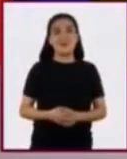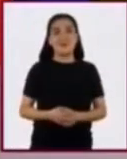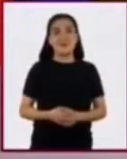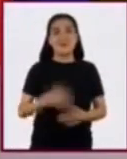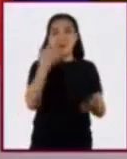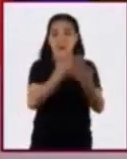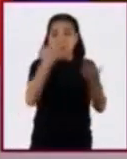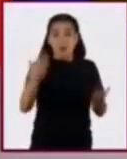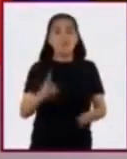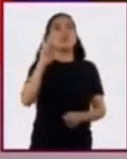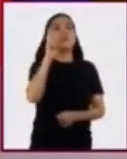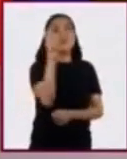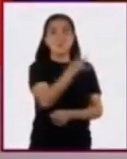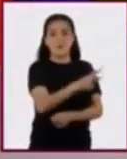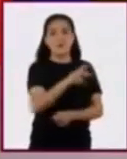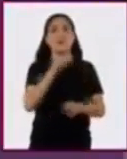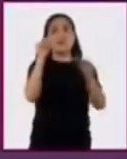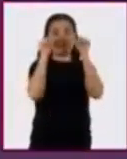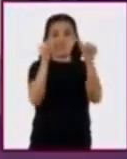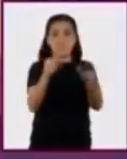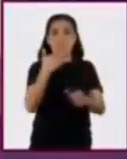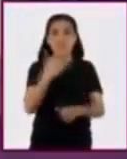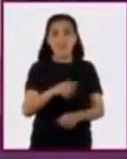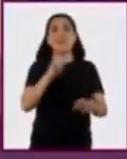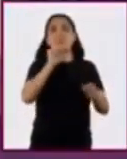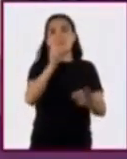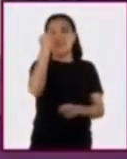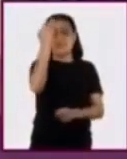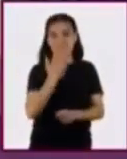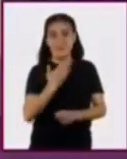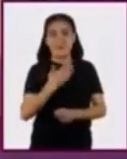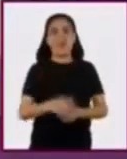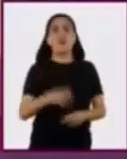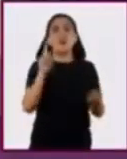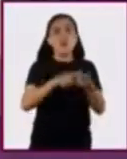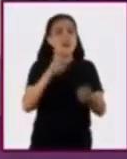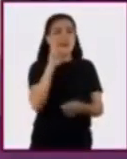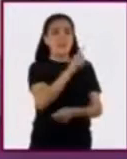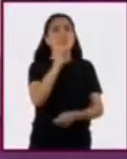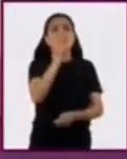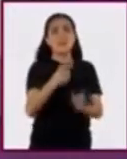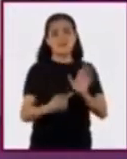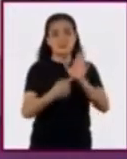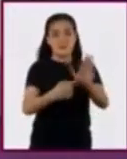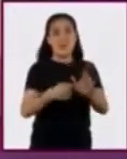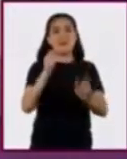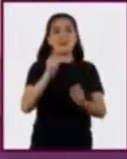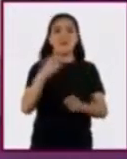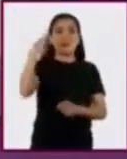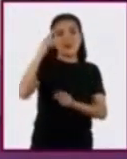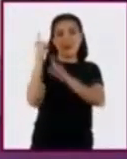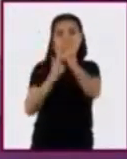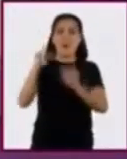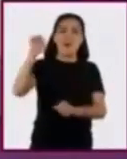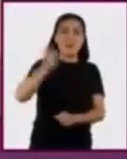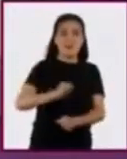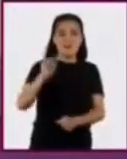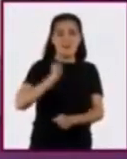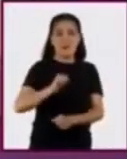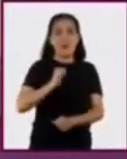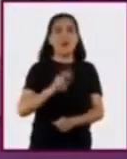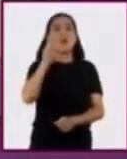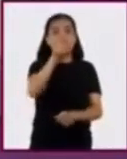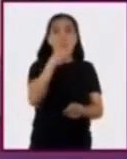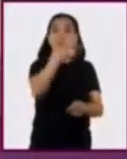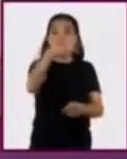Ahora observen con atención la siguiente imagen donde se muestra la sociedad griega de la antigüedad y